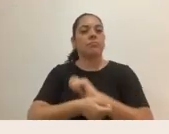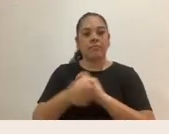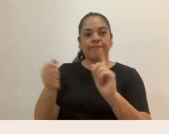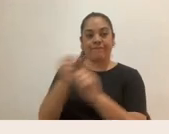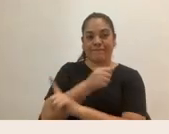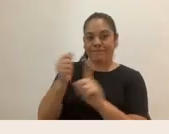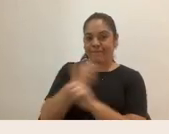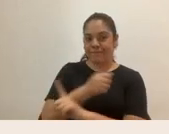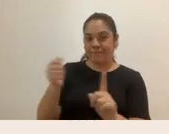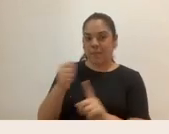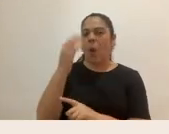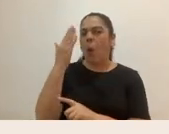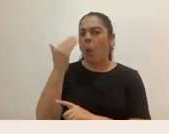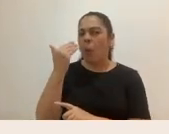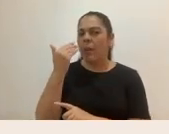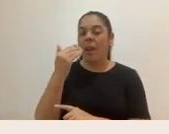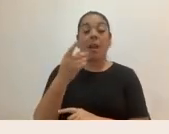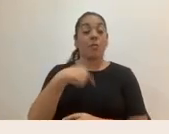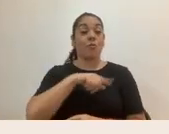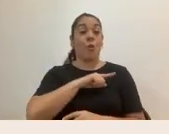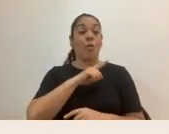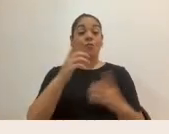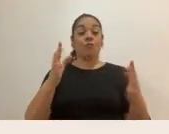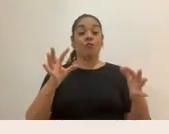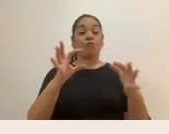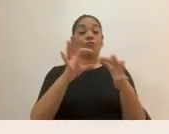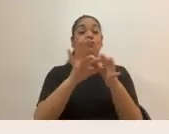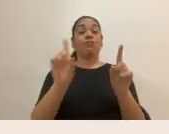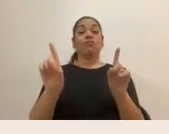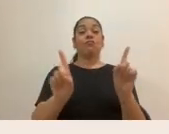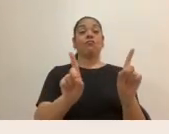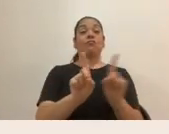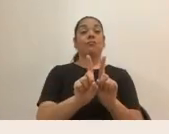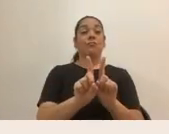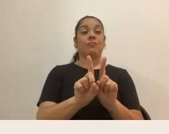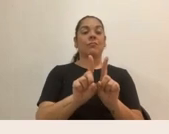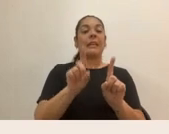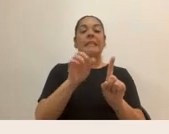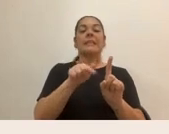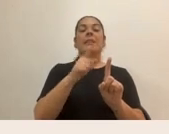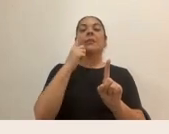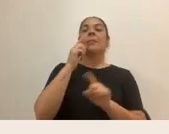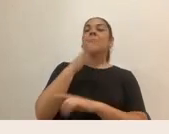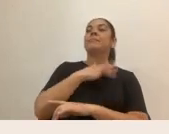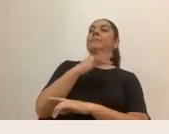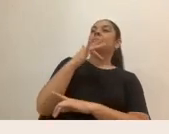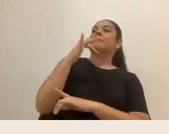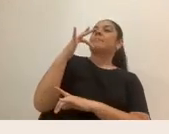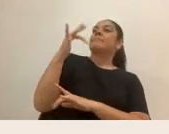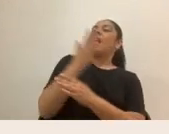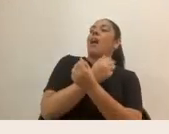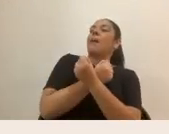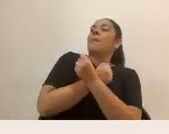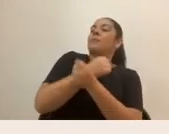nos vinculamos con las parejas a nivel afectivo dentro de esta idealización del amor. Y esto